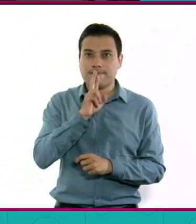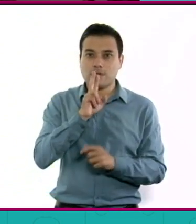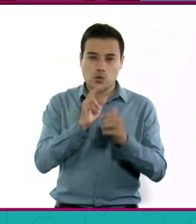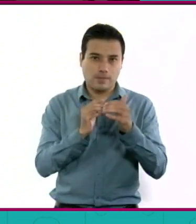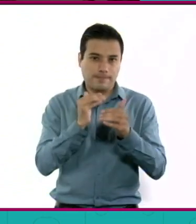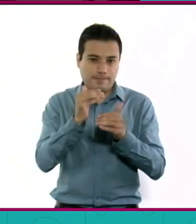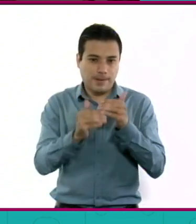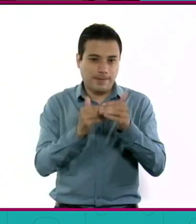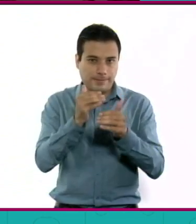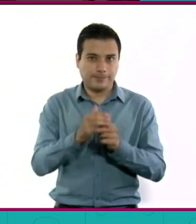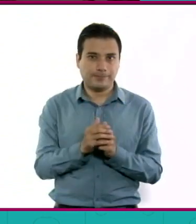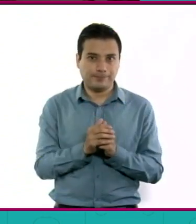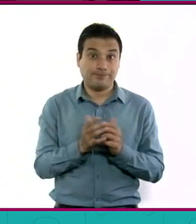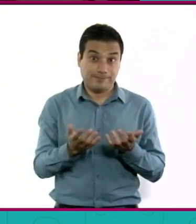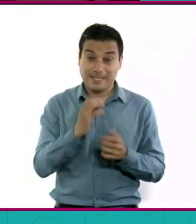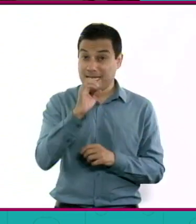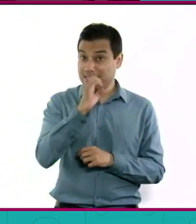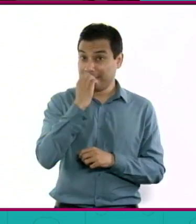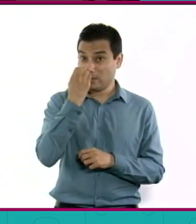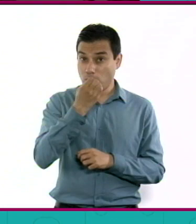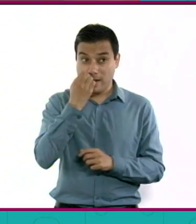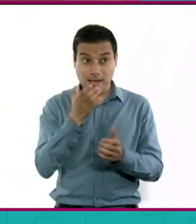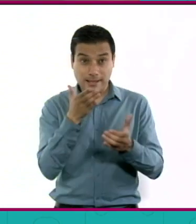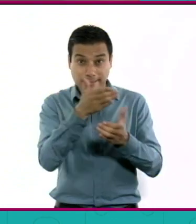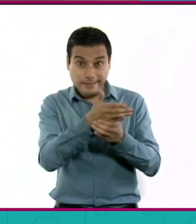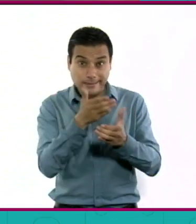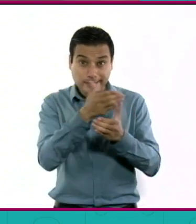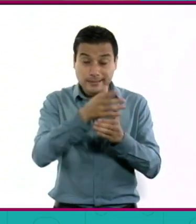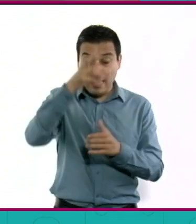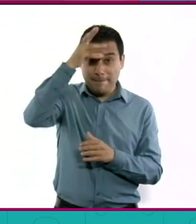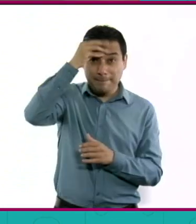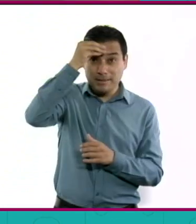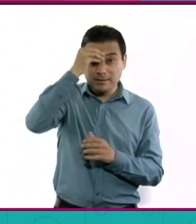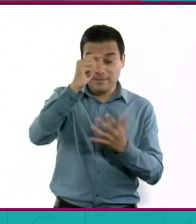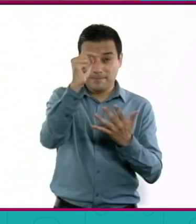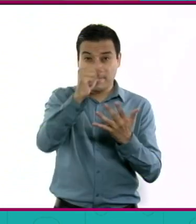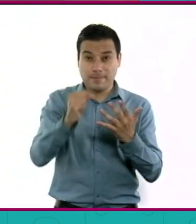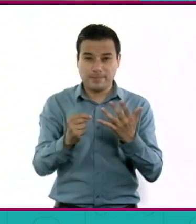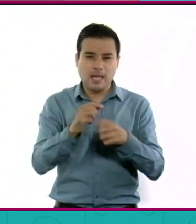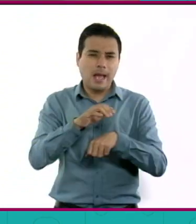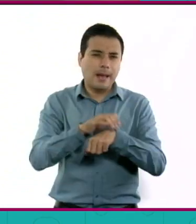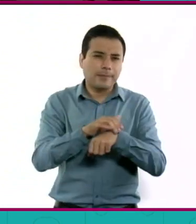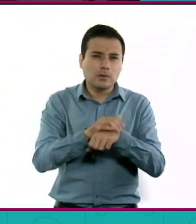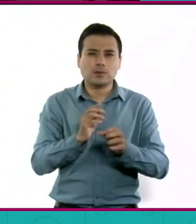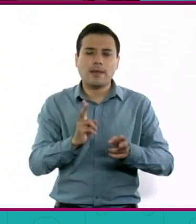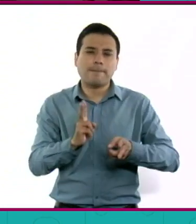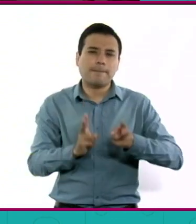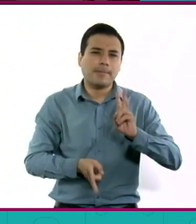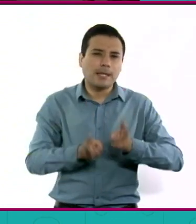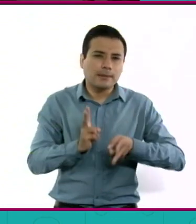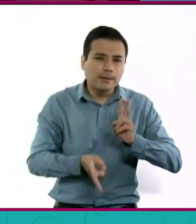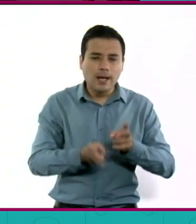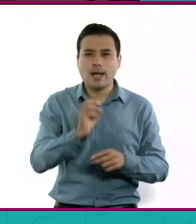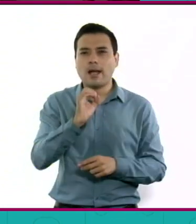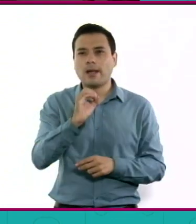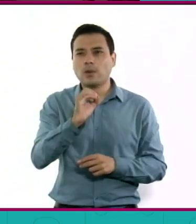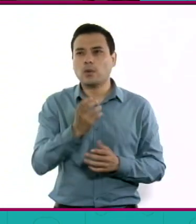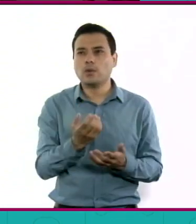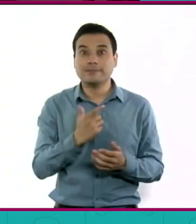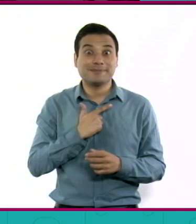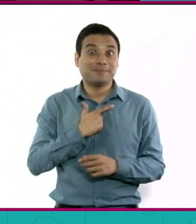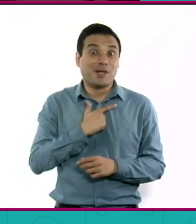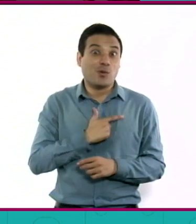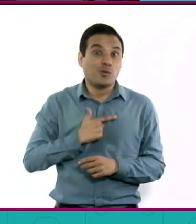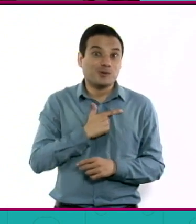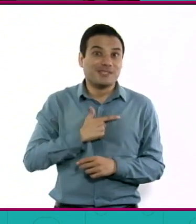estas habilidades que uno aprende, esto que yo aprendía cuando estaba en mi escuela y platicaba con mis amigos, me encantaba lo del radio de